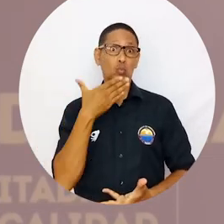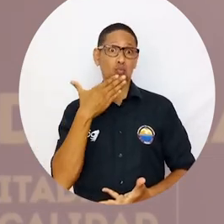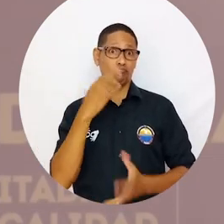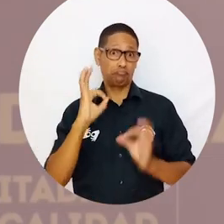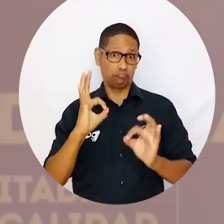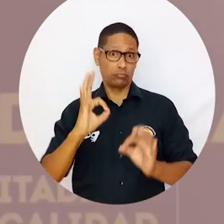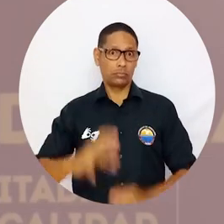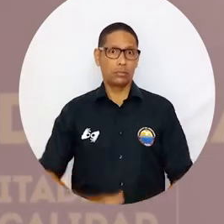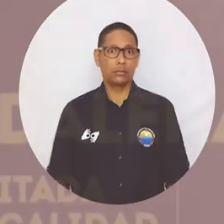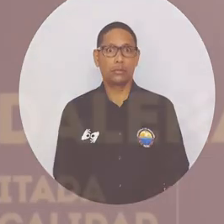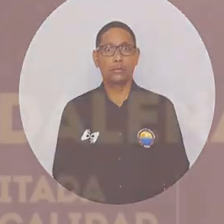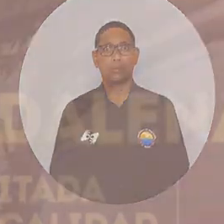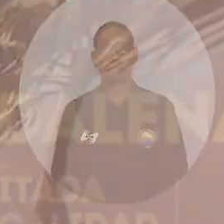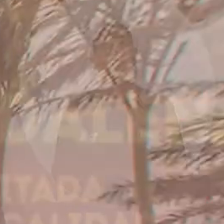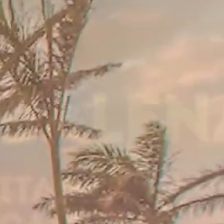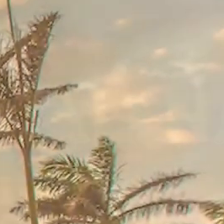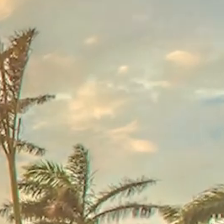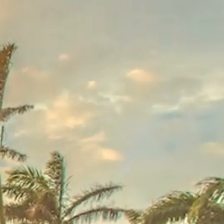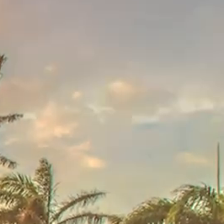con recursos de talla mundial.